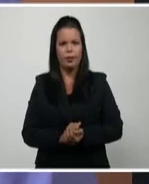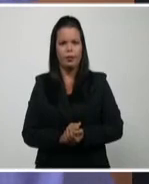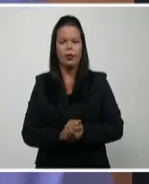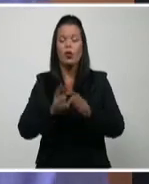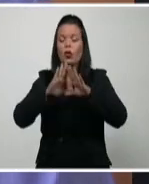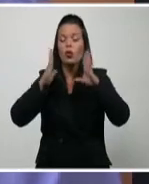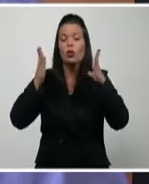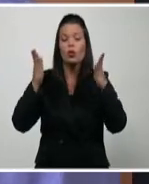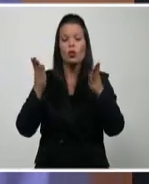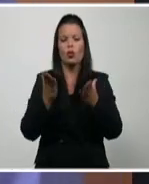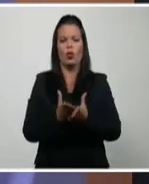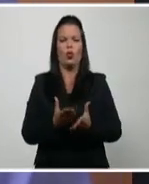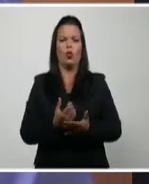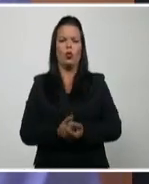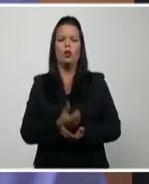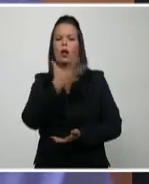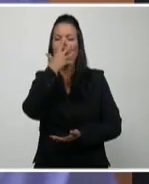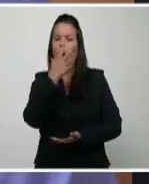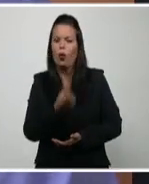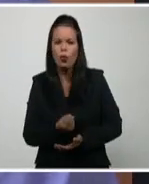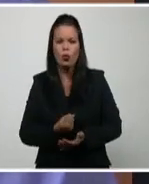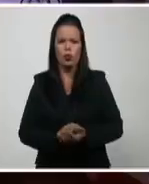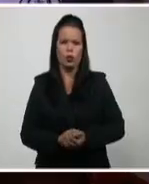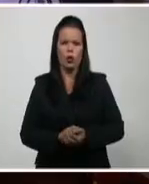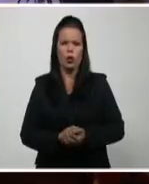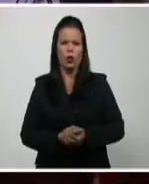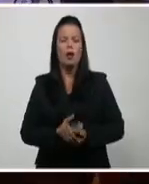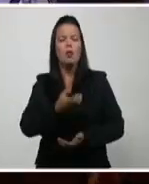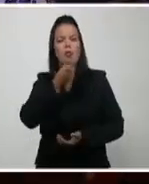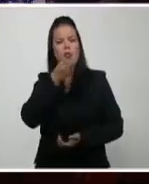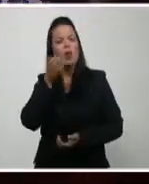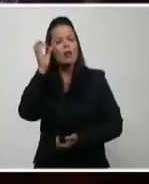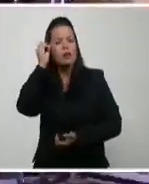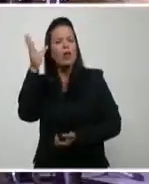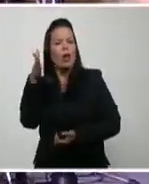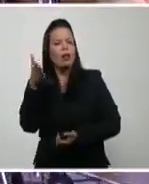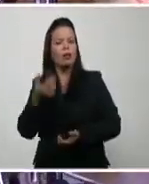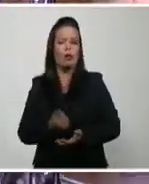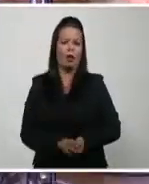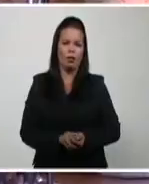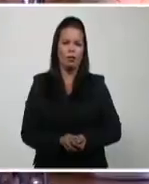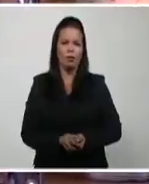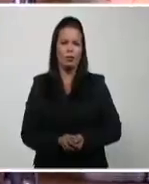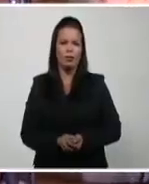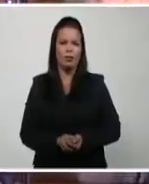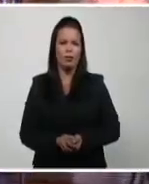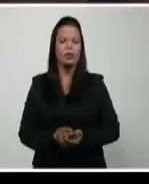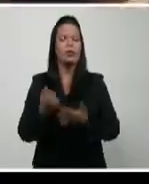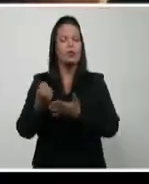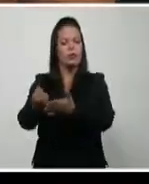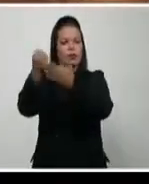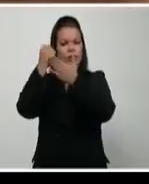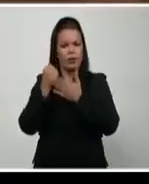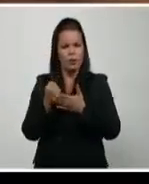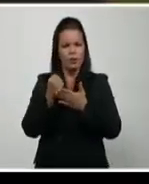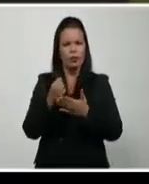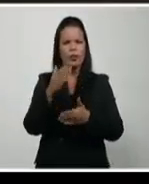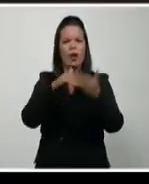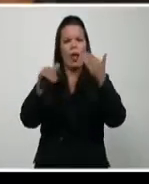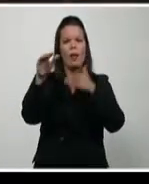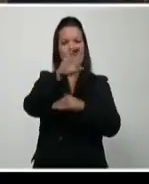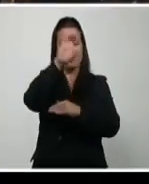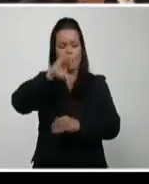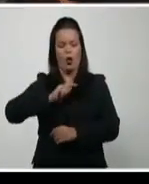armónicamente a la hora de la improvisación. Gracias al apoyo del Ministerio de Cultura, el Centro Nacional de la Enseñanza